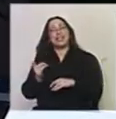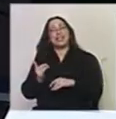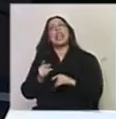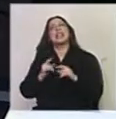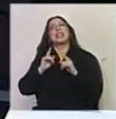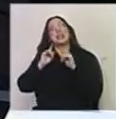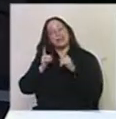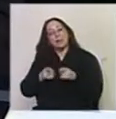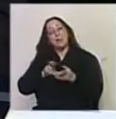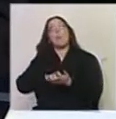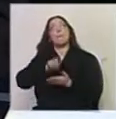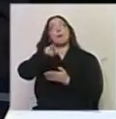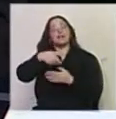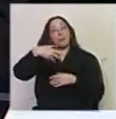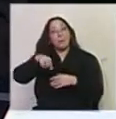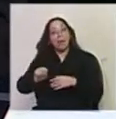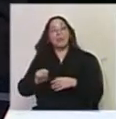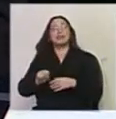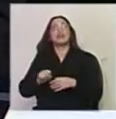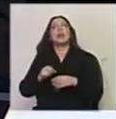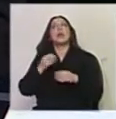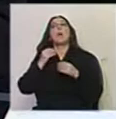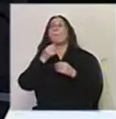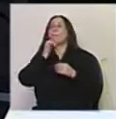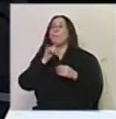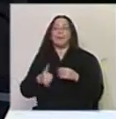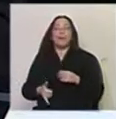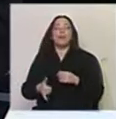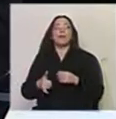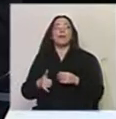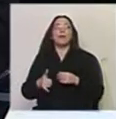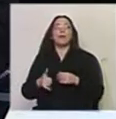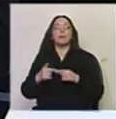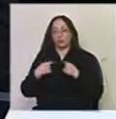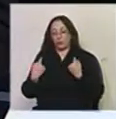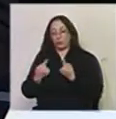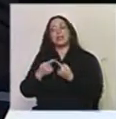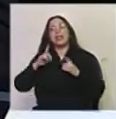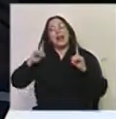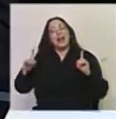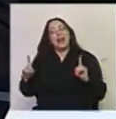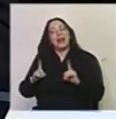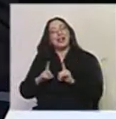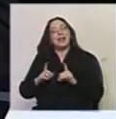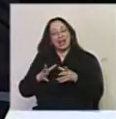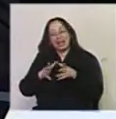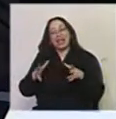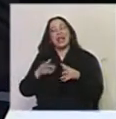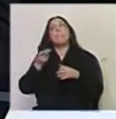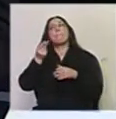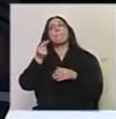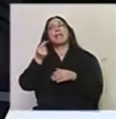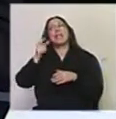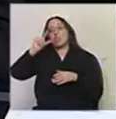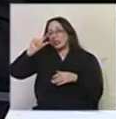también se ha dado un paso hacia lo que dice Martín en cuanto a por ejemplo, nosotros hicimos una reducción gigantesca del precio de la entrada para